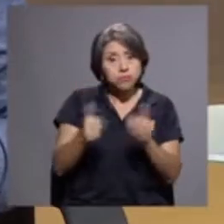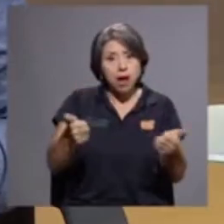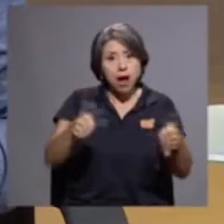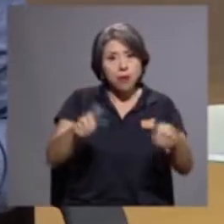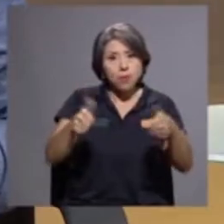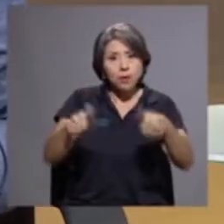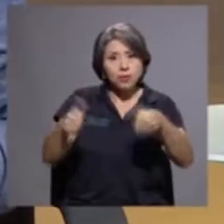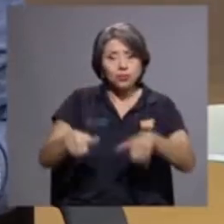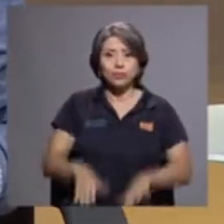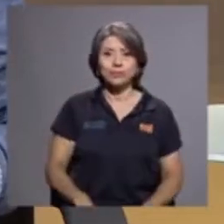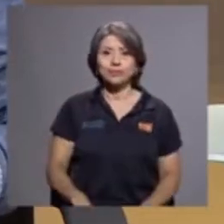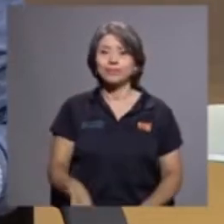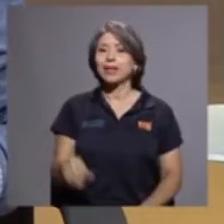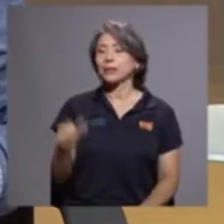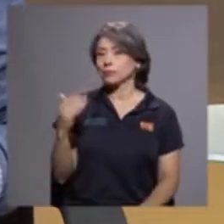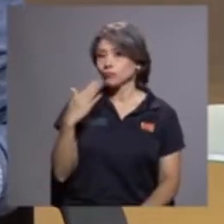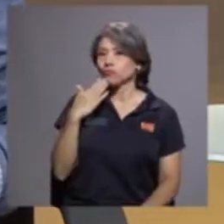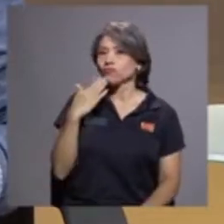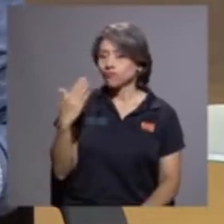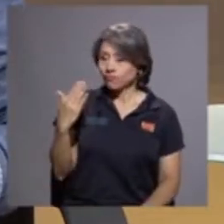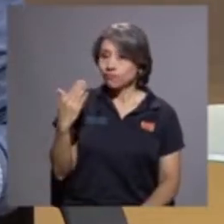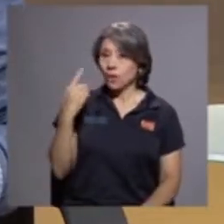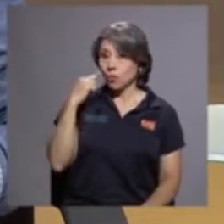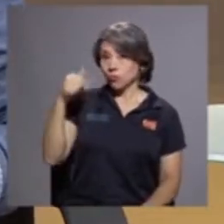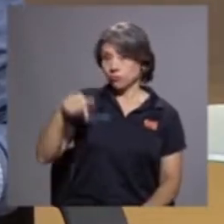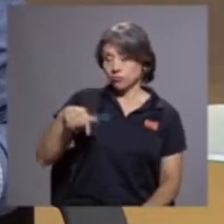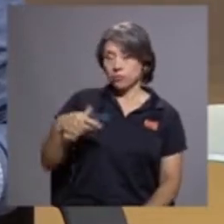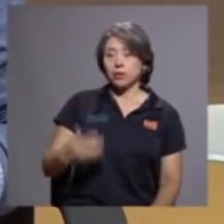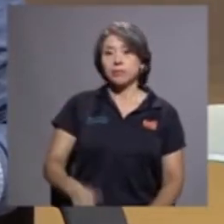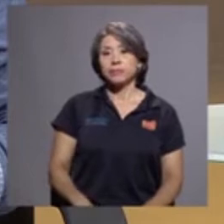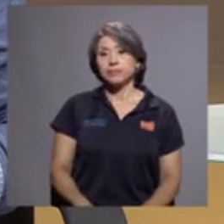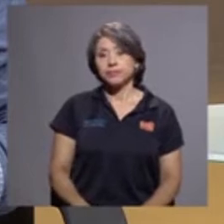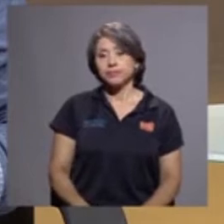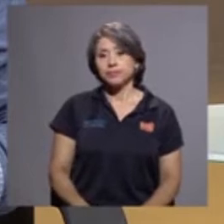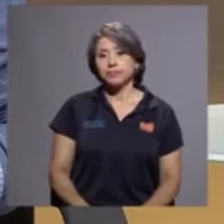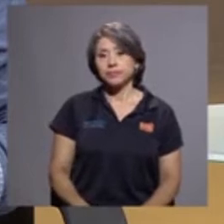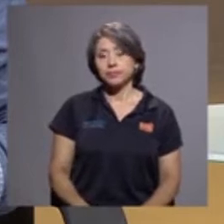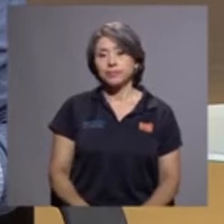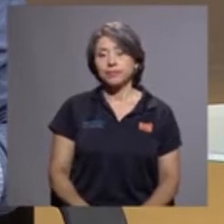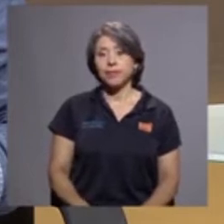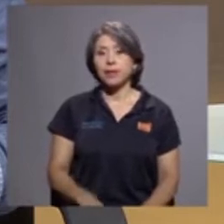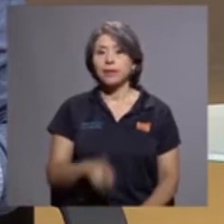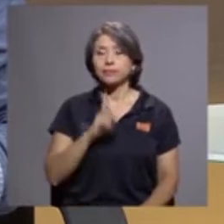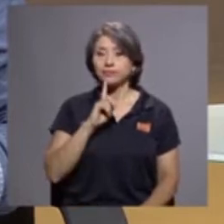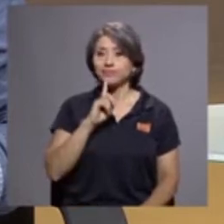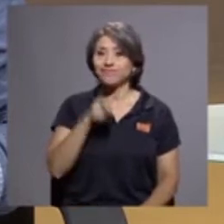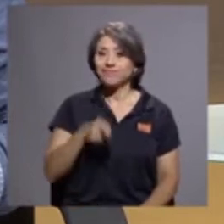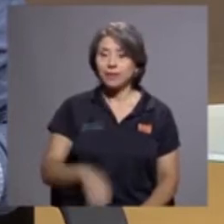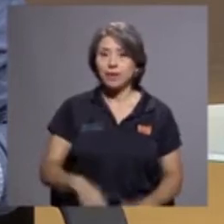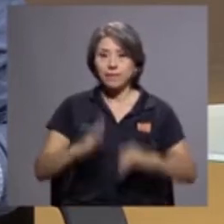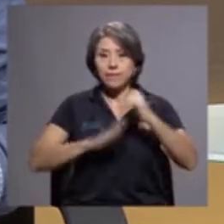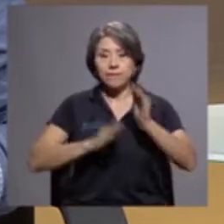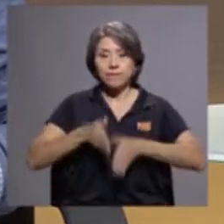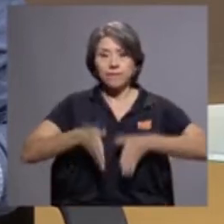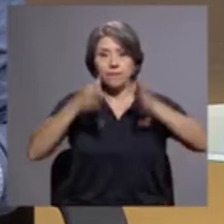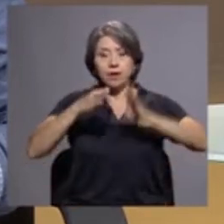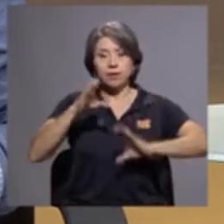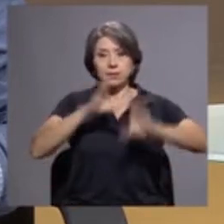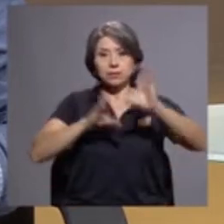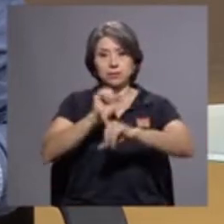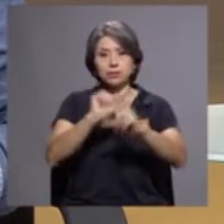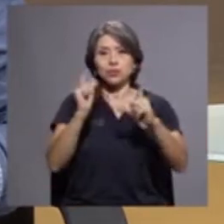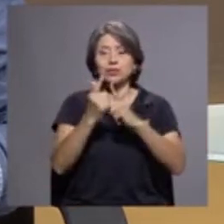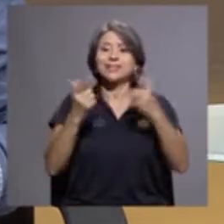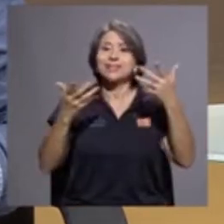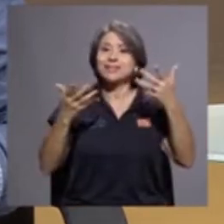Bueno, muchísimas gracias por este espacio. En realidad la Facultad de Ciencias Sociales